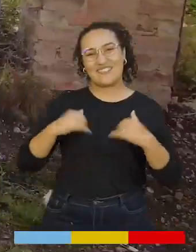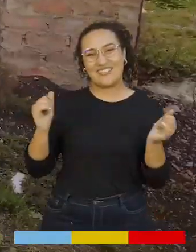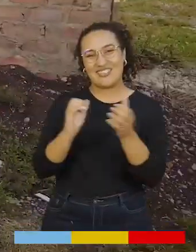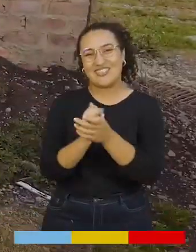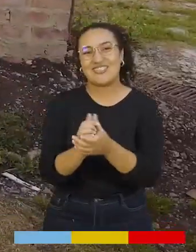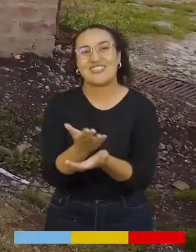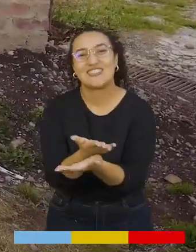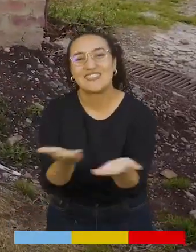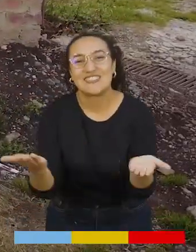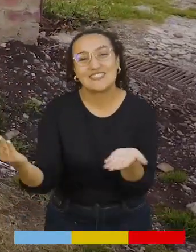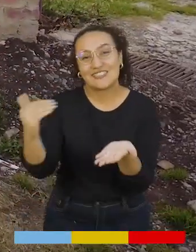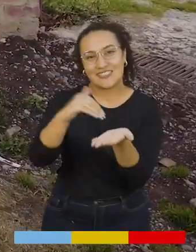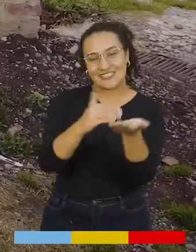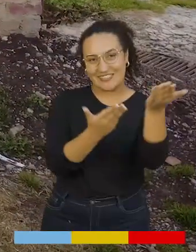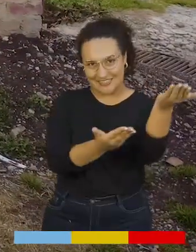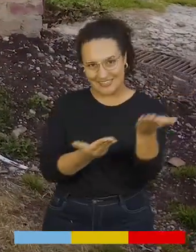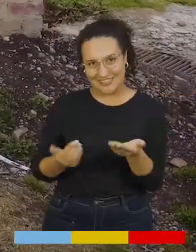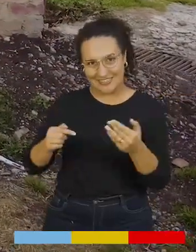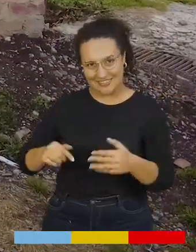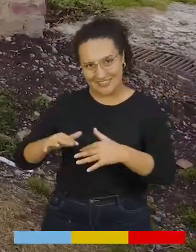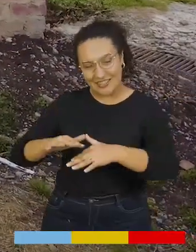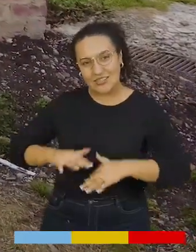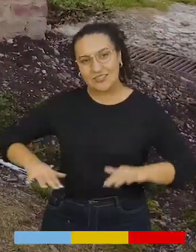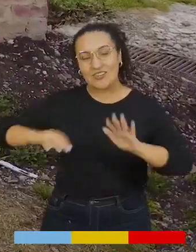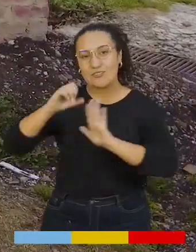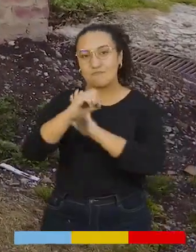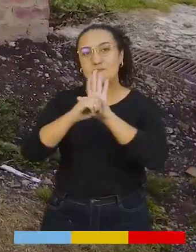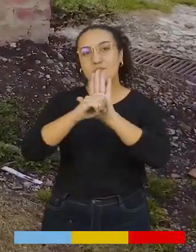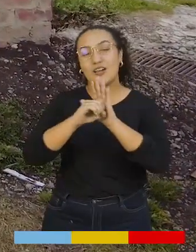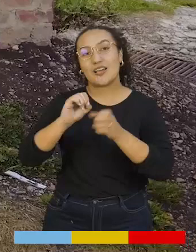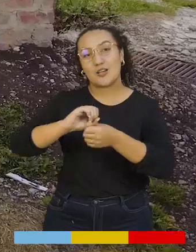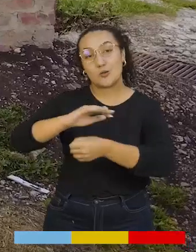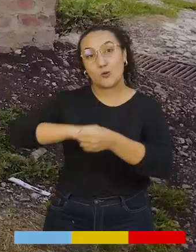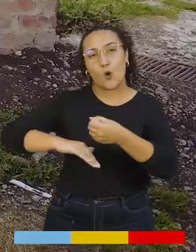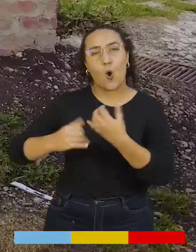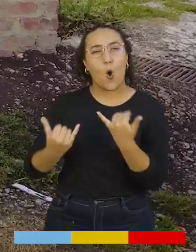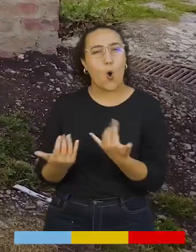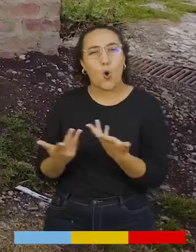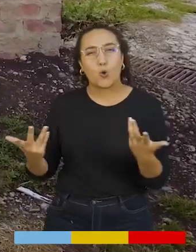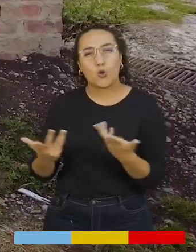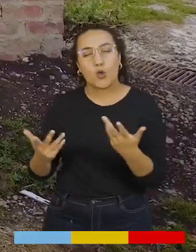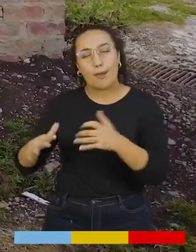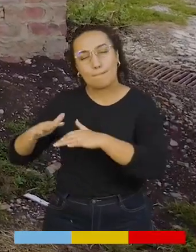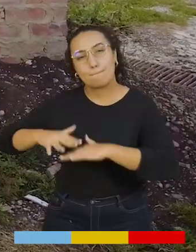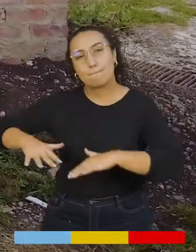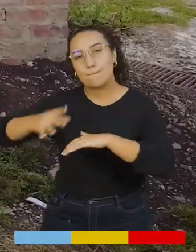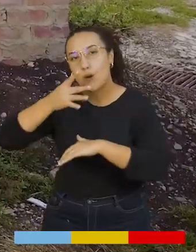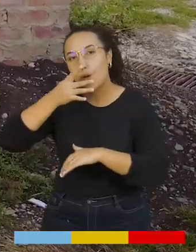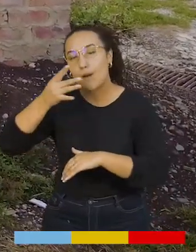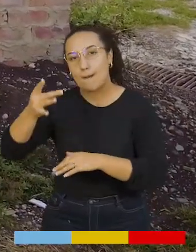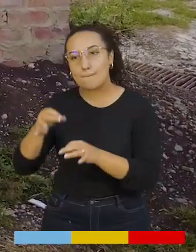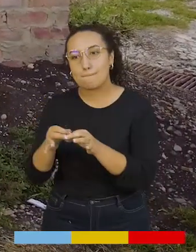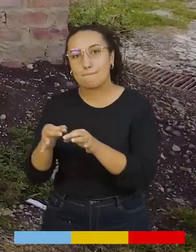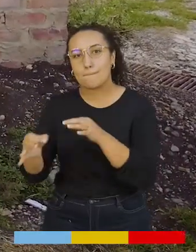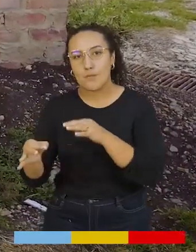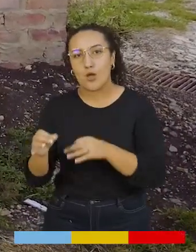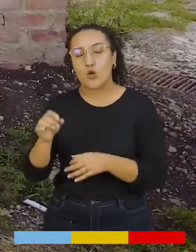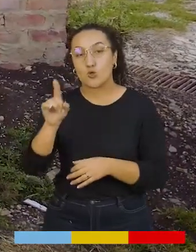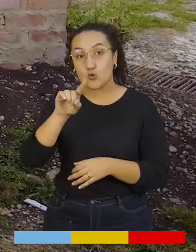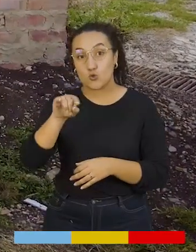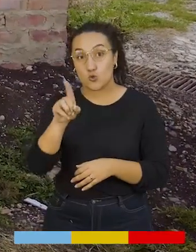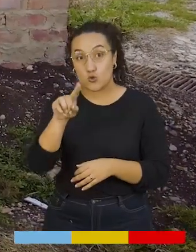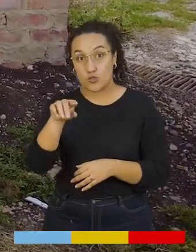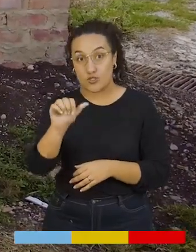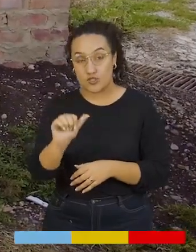¡Qué alegría volver a saludarlos y darles la bienvenida a esta, la sección de Marca Cundinamarca! Hoy estamos en la provincia de Ubaté, más